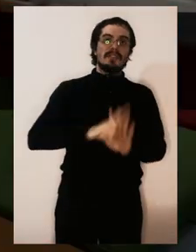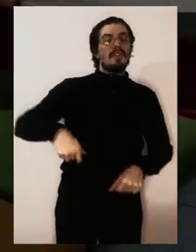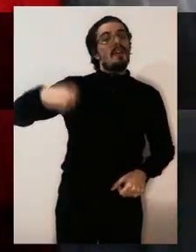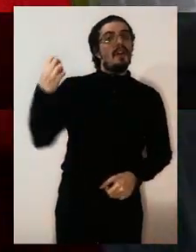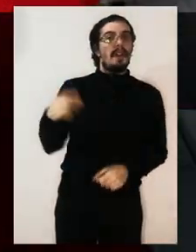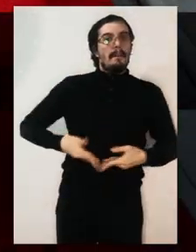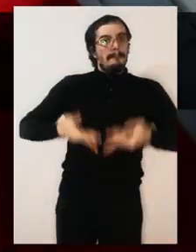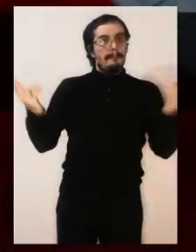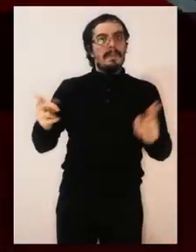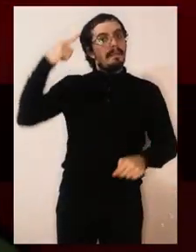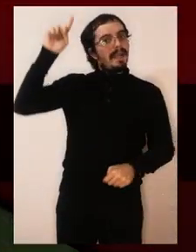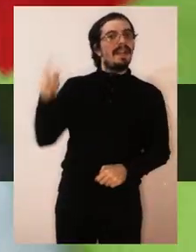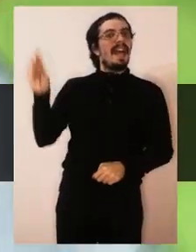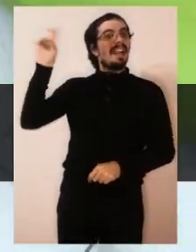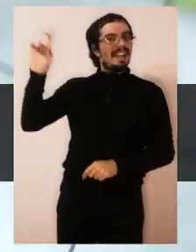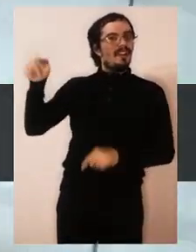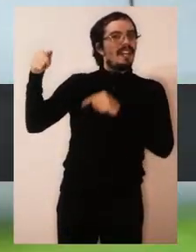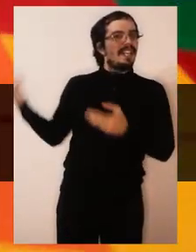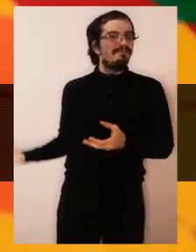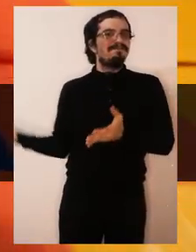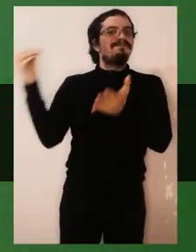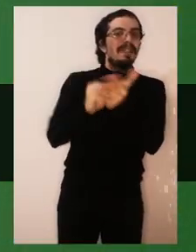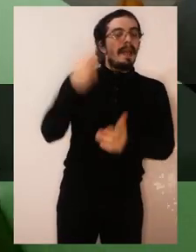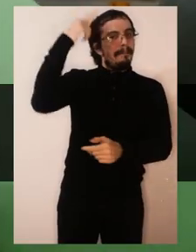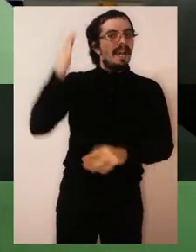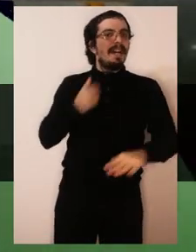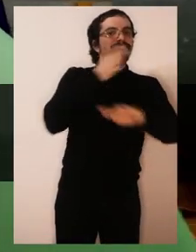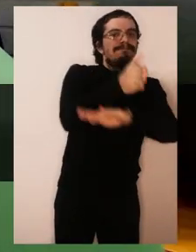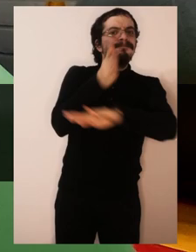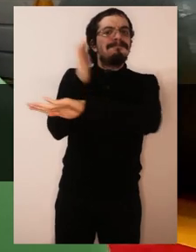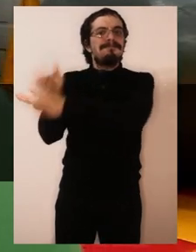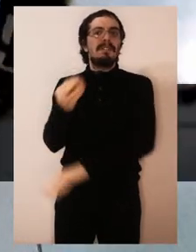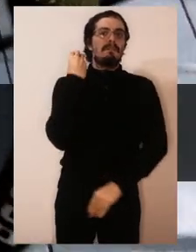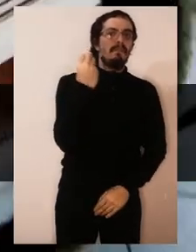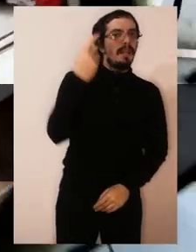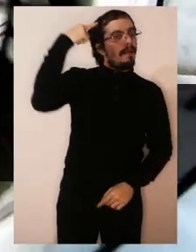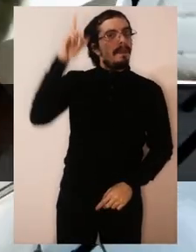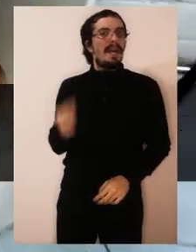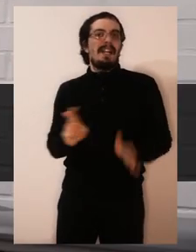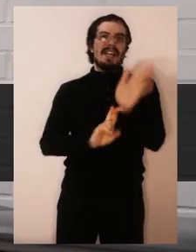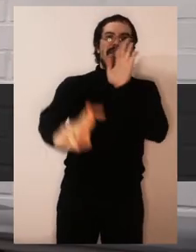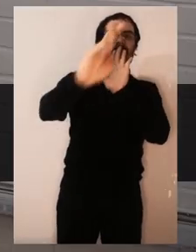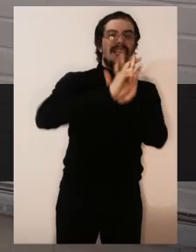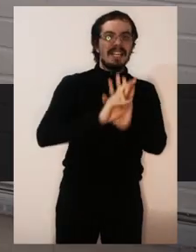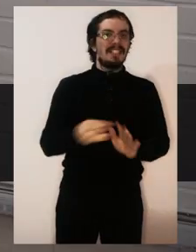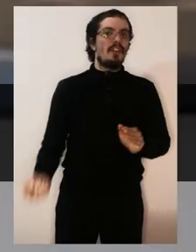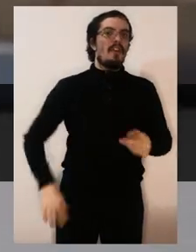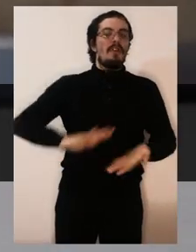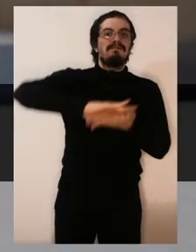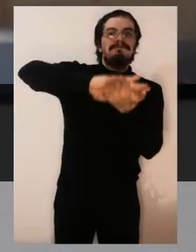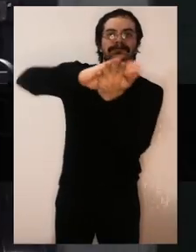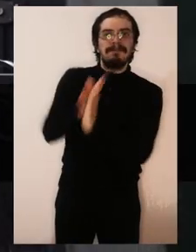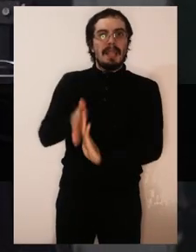de la Municipalidad de Recoleta que busca facilitar el acceso oportuno a la rehabilitación integral de la totalidad de las